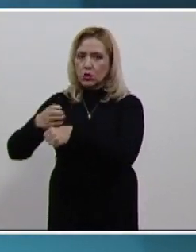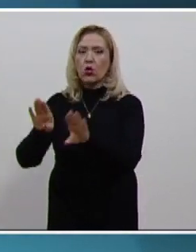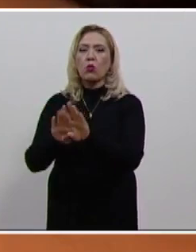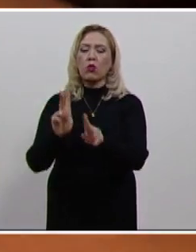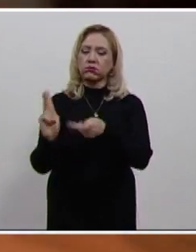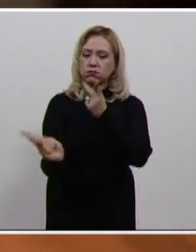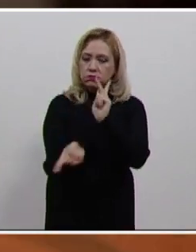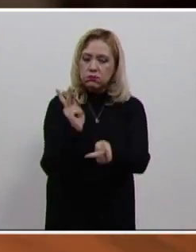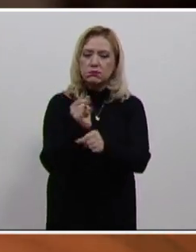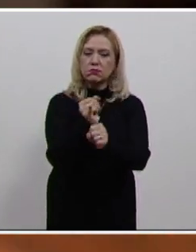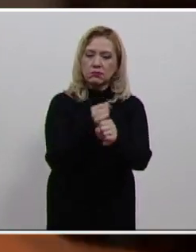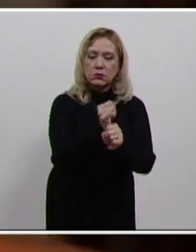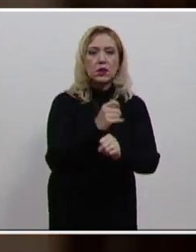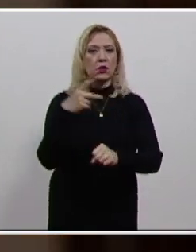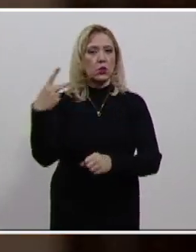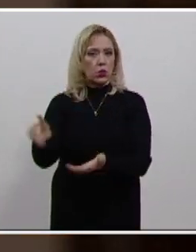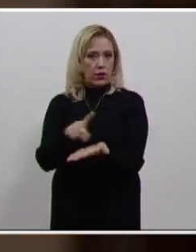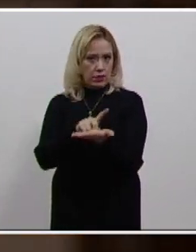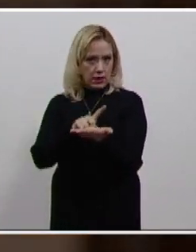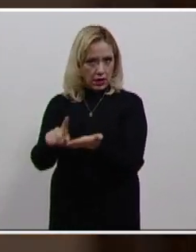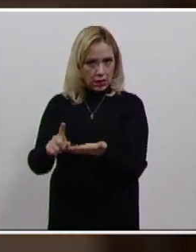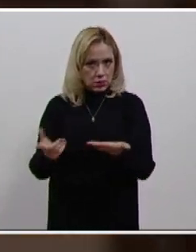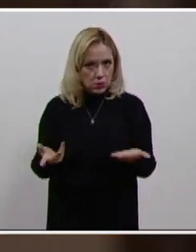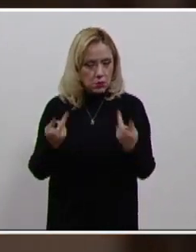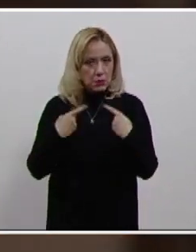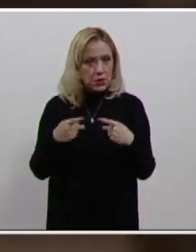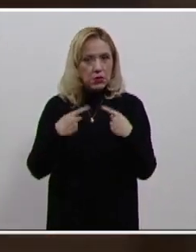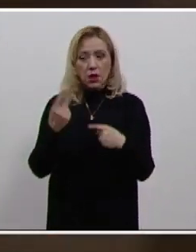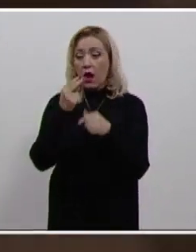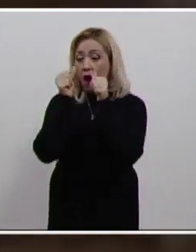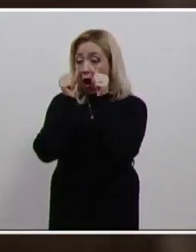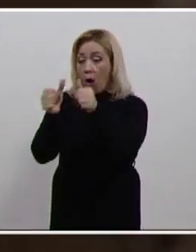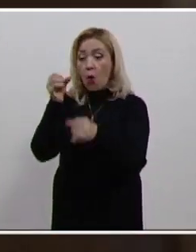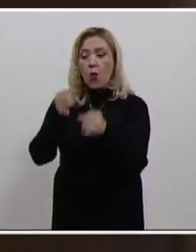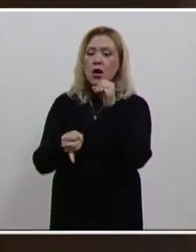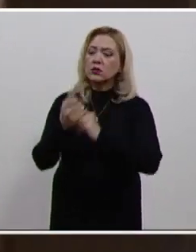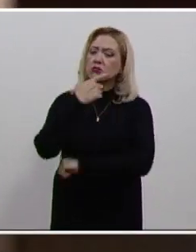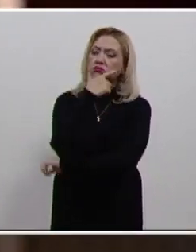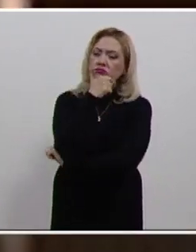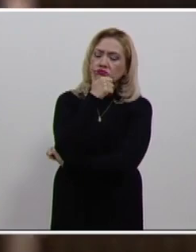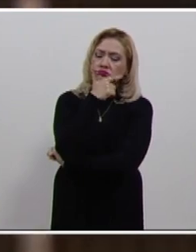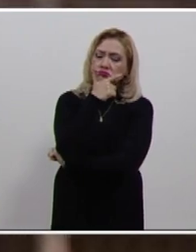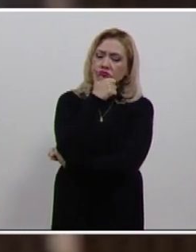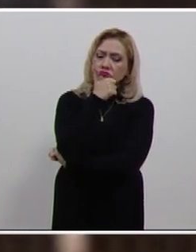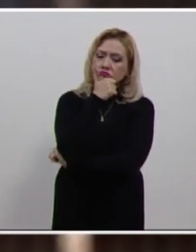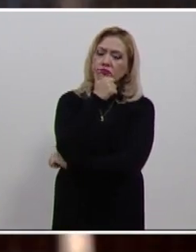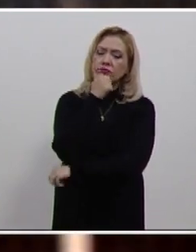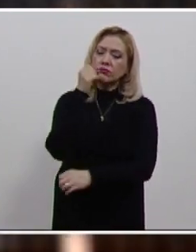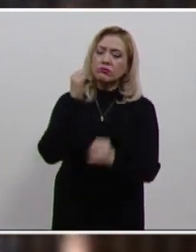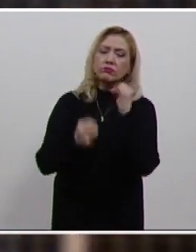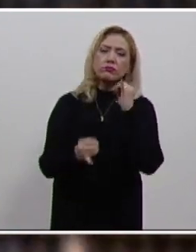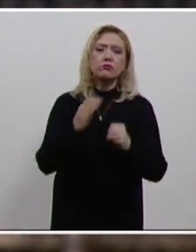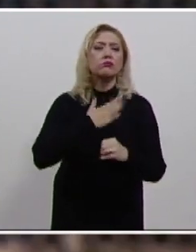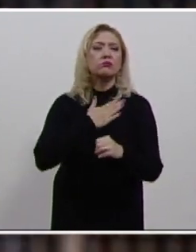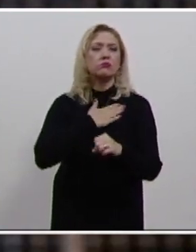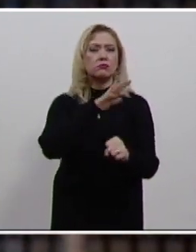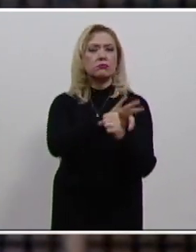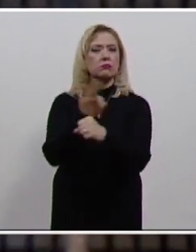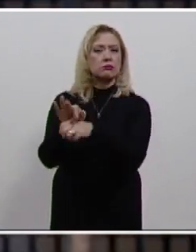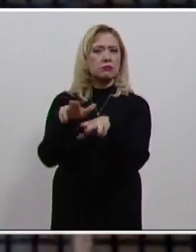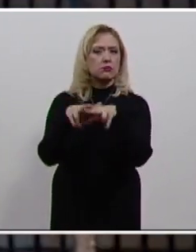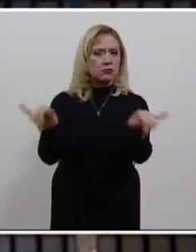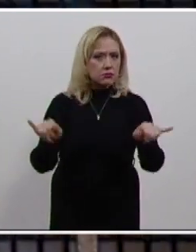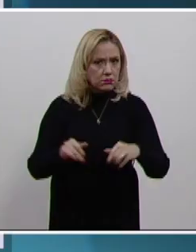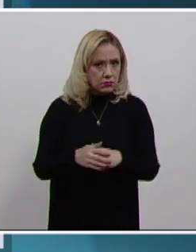derechos de las personas, es decir, tienen que ser escuchadas por un juez o tribunal competente e imparcial. La